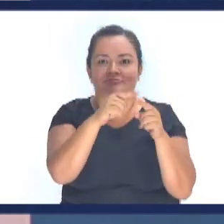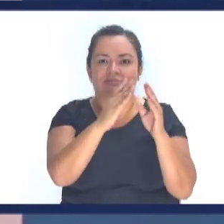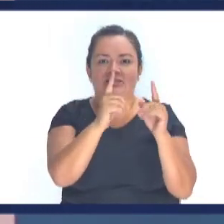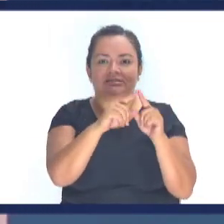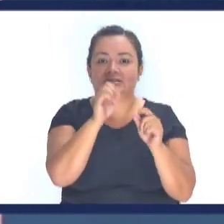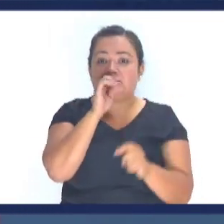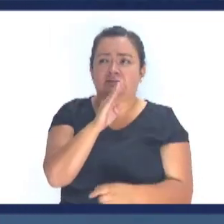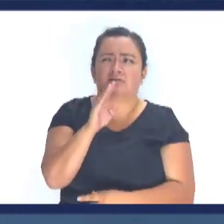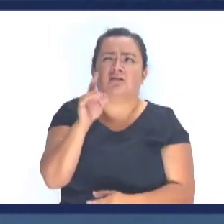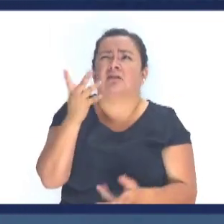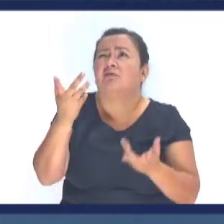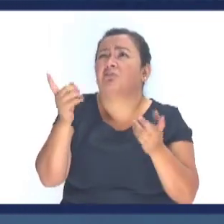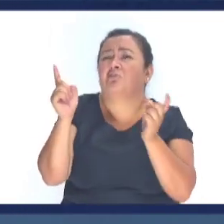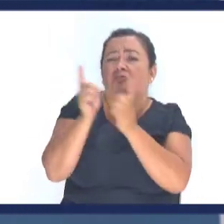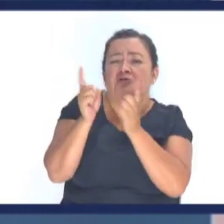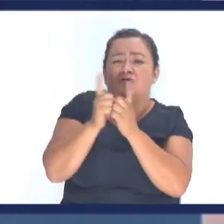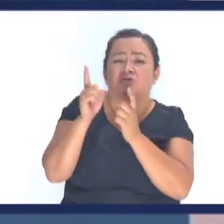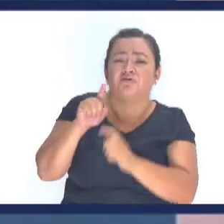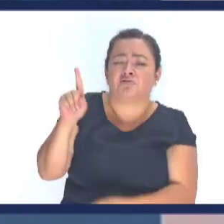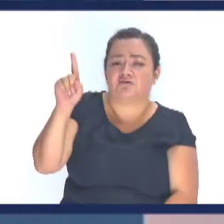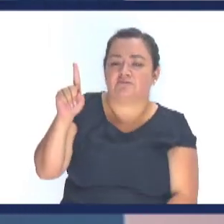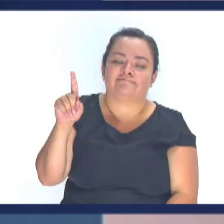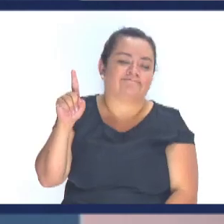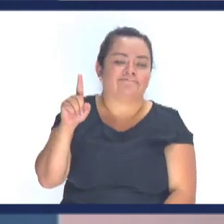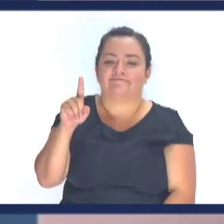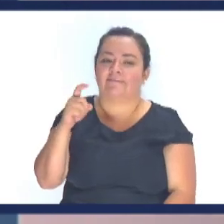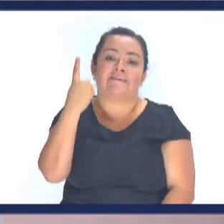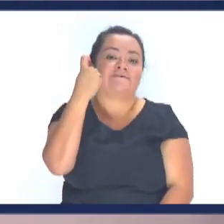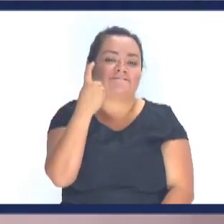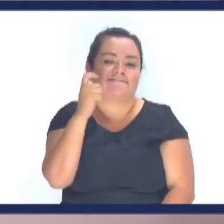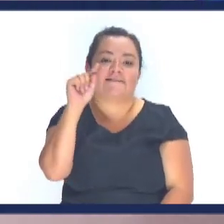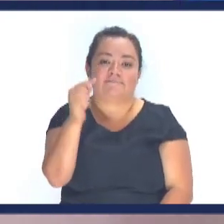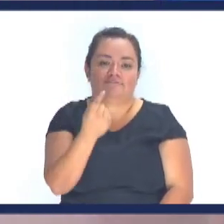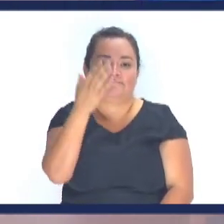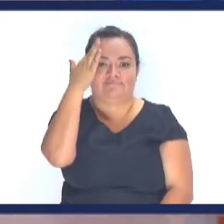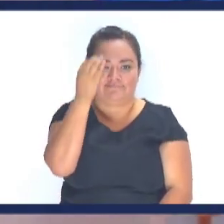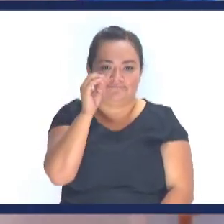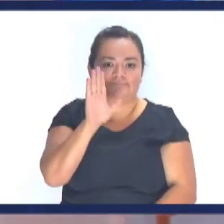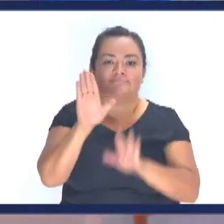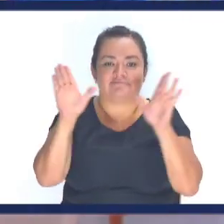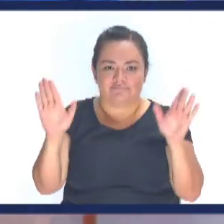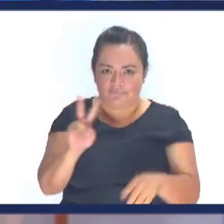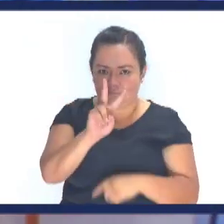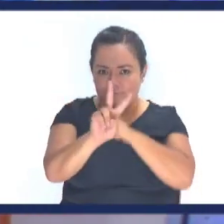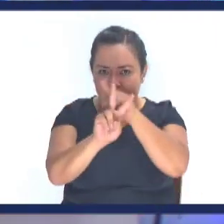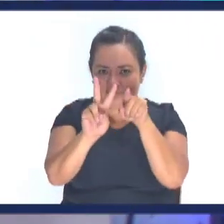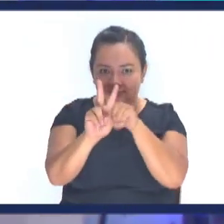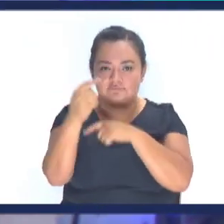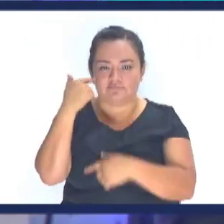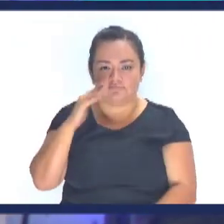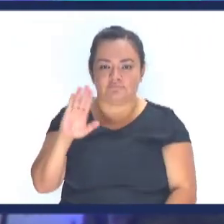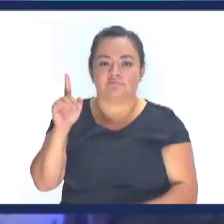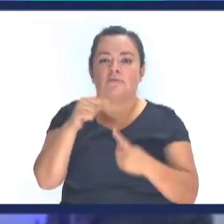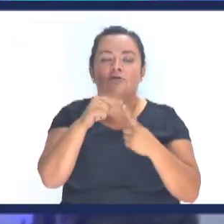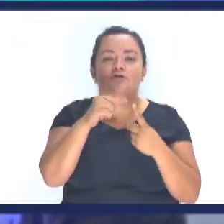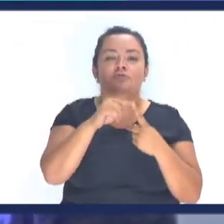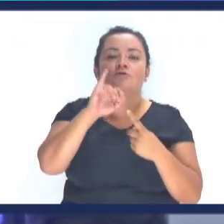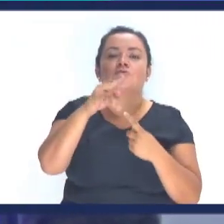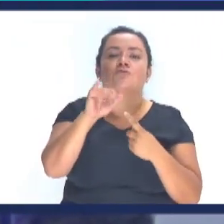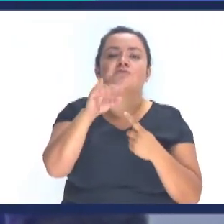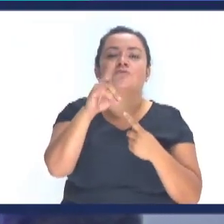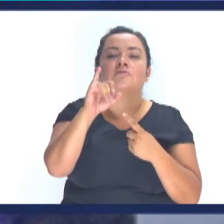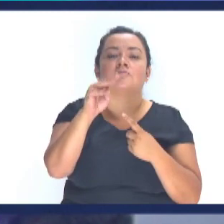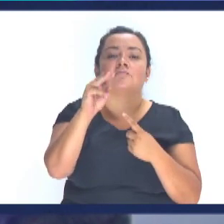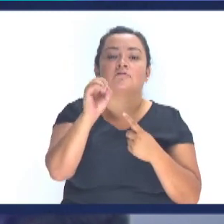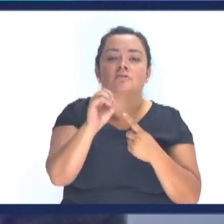No pueden encontrar a Dios porque no quieren creer en Jesús Voy a poner dos ejemplos el primero es el judaísmo